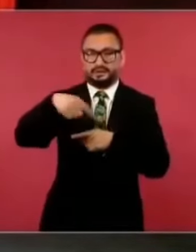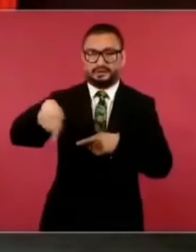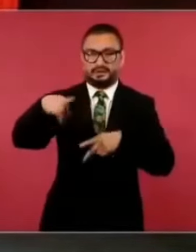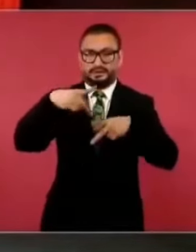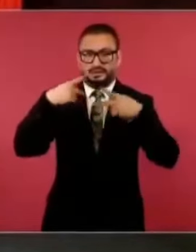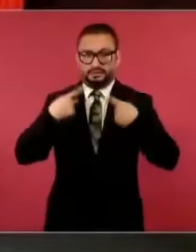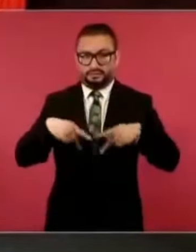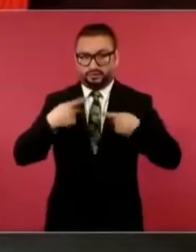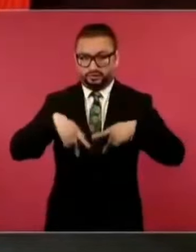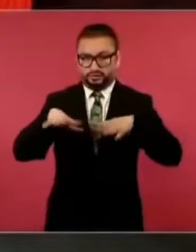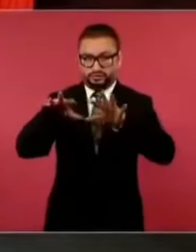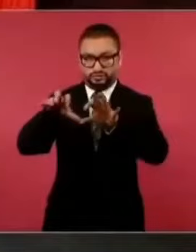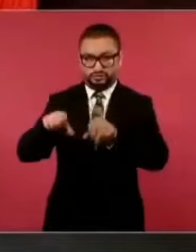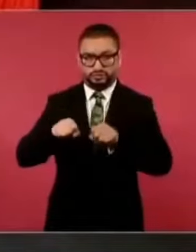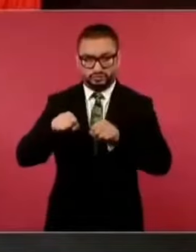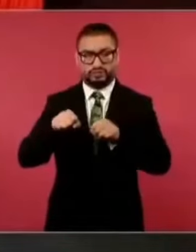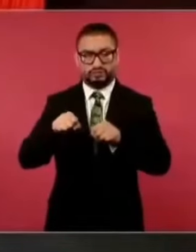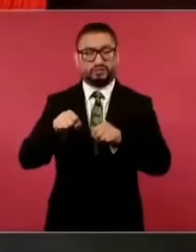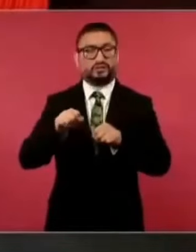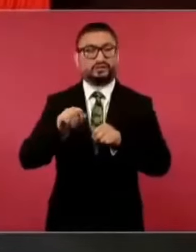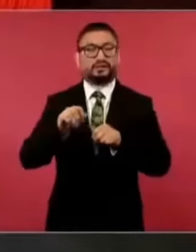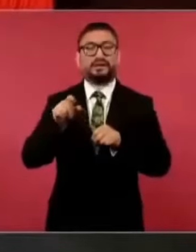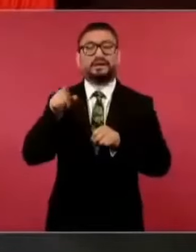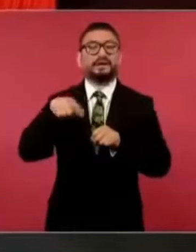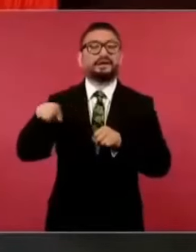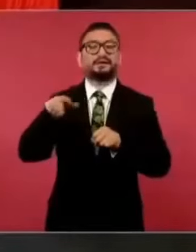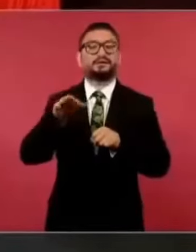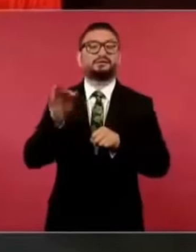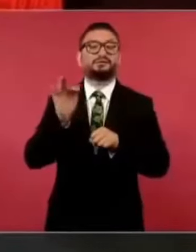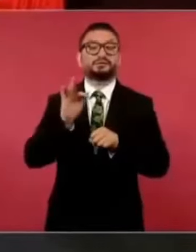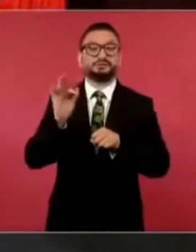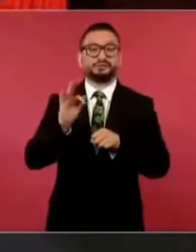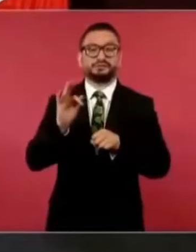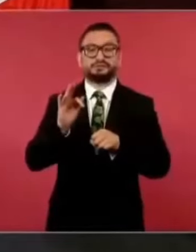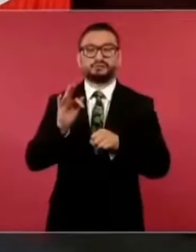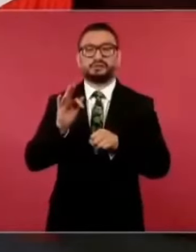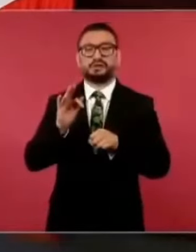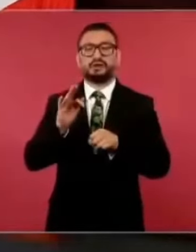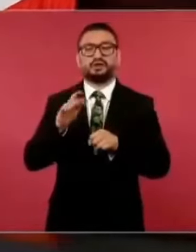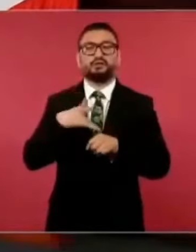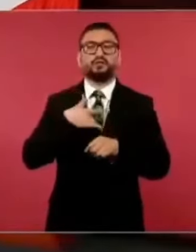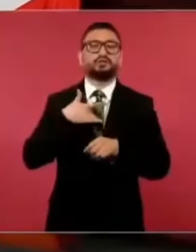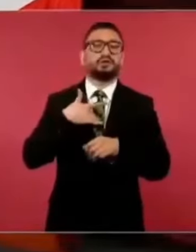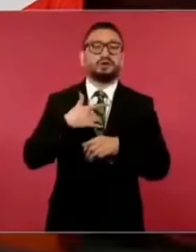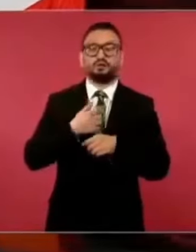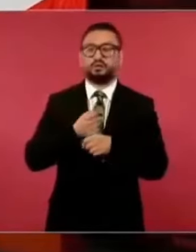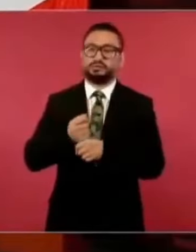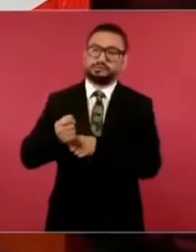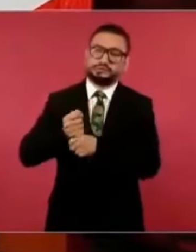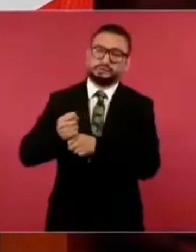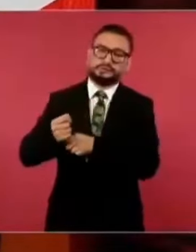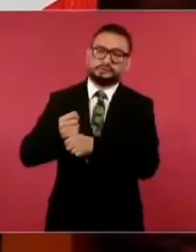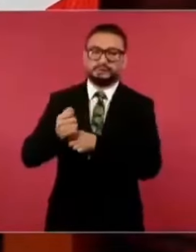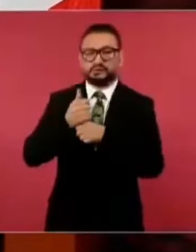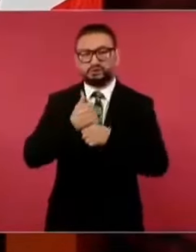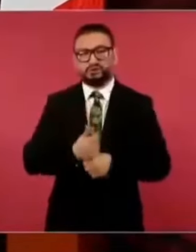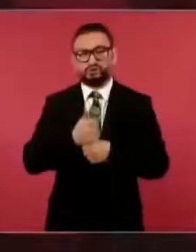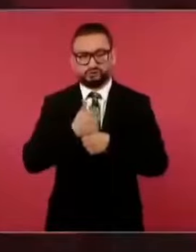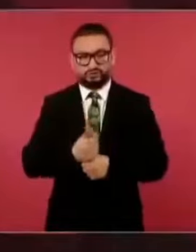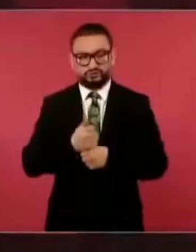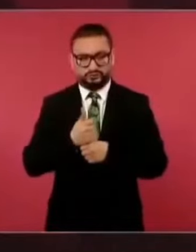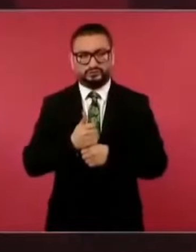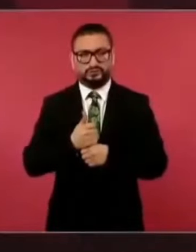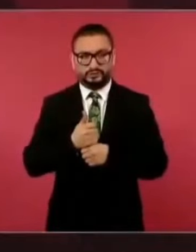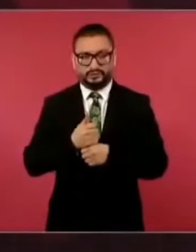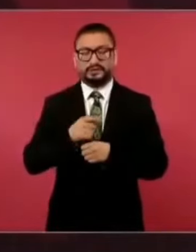bajo el supuesto de que habían padecido de tortura y ellos